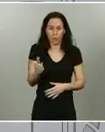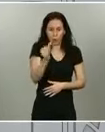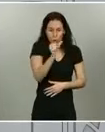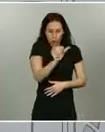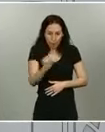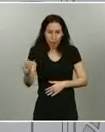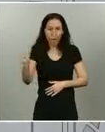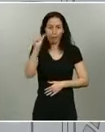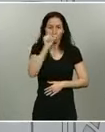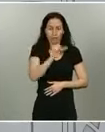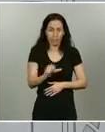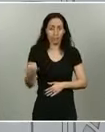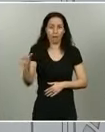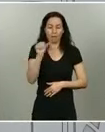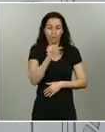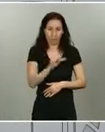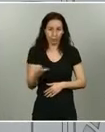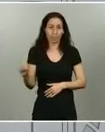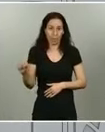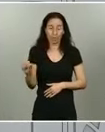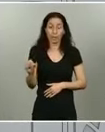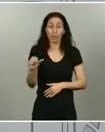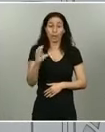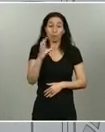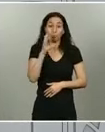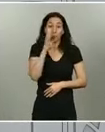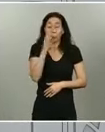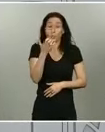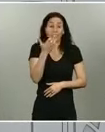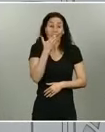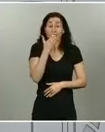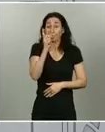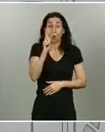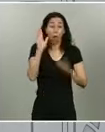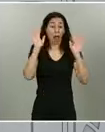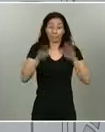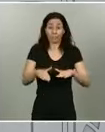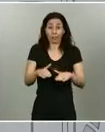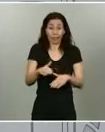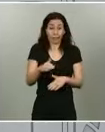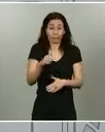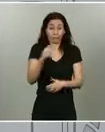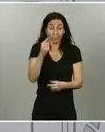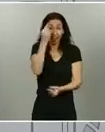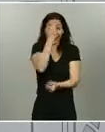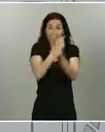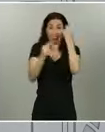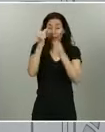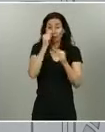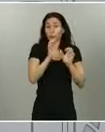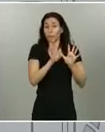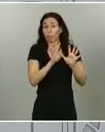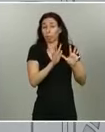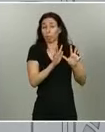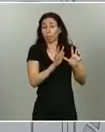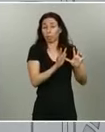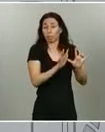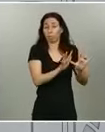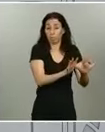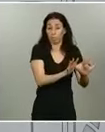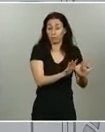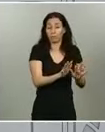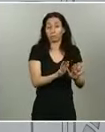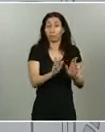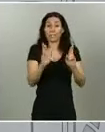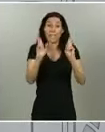esos datos tan congelados durante demasiado tiempo. Y esperamos que en una semana tengamos todo esto bien